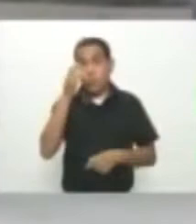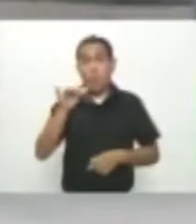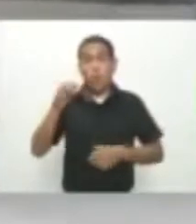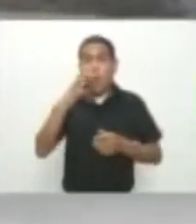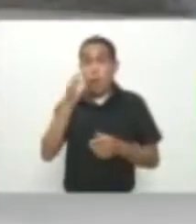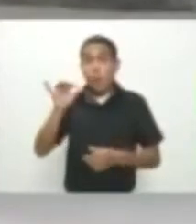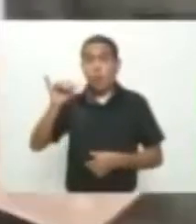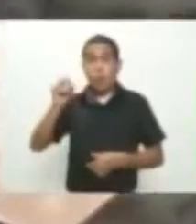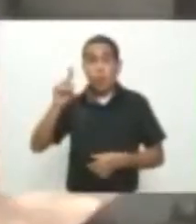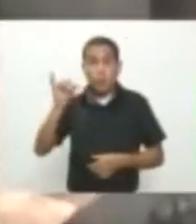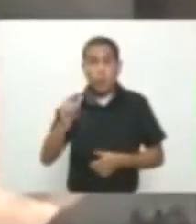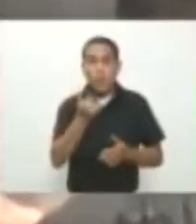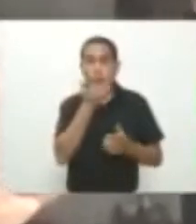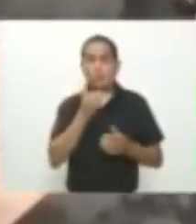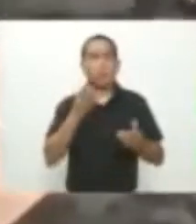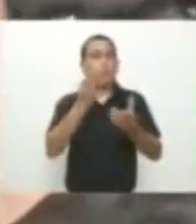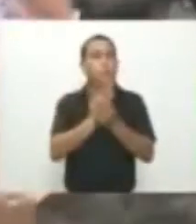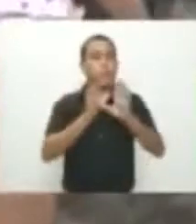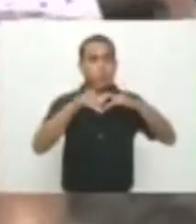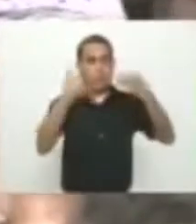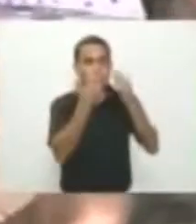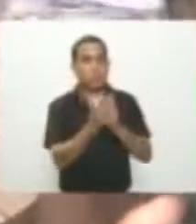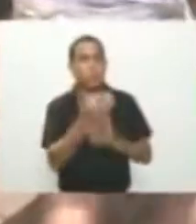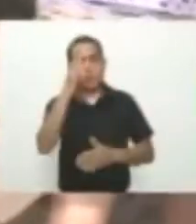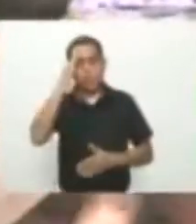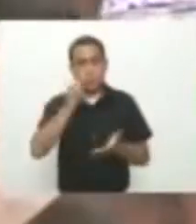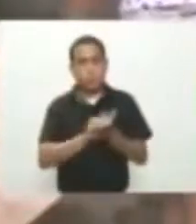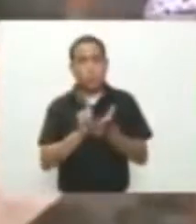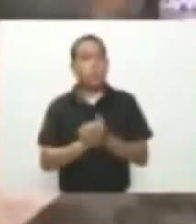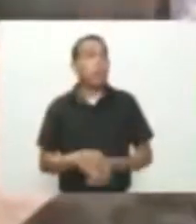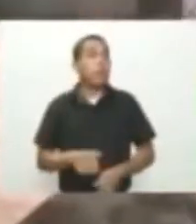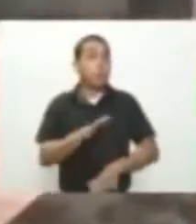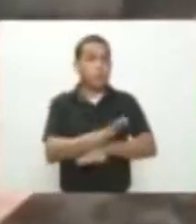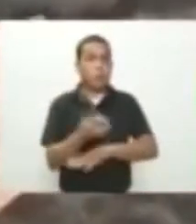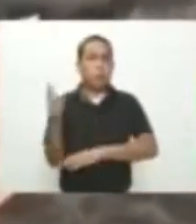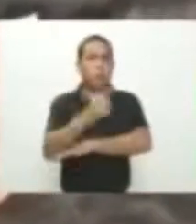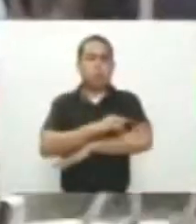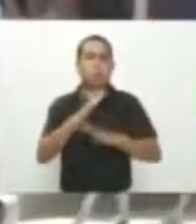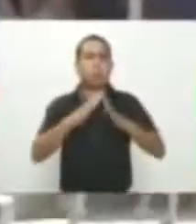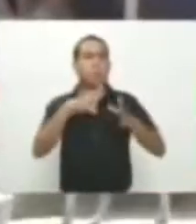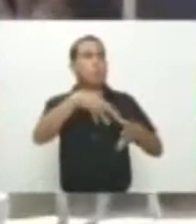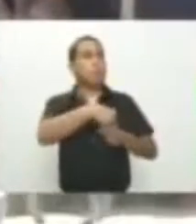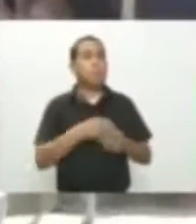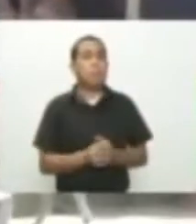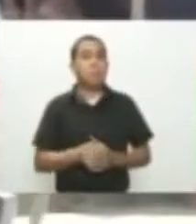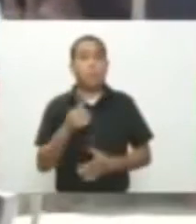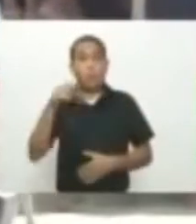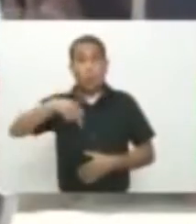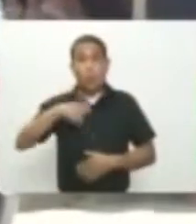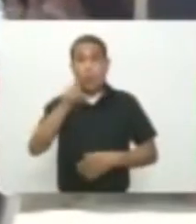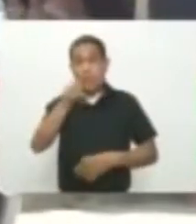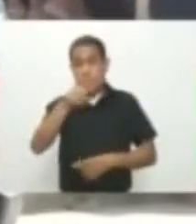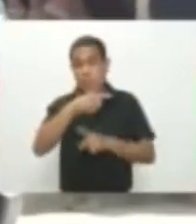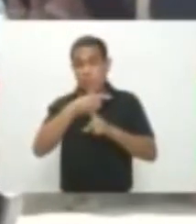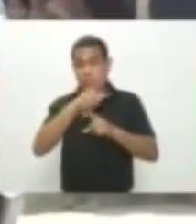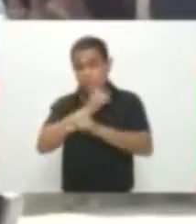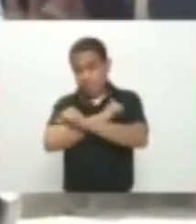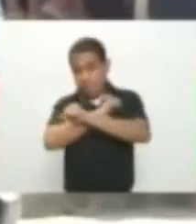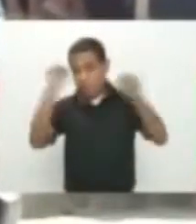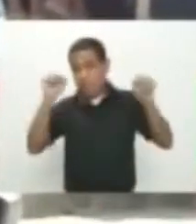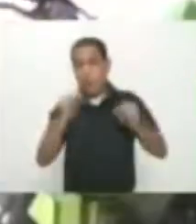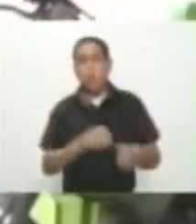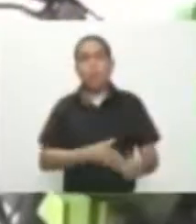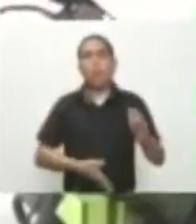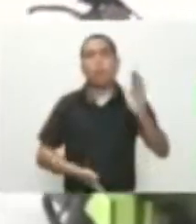tuvo un turno en la escuela toda la tarde permaneció en su residencia Hoy, como de costumbre, Gustavo lo llamó a las 6 de la mañana porque debía